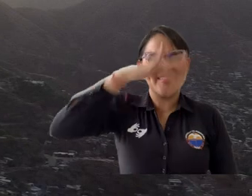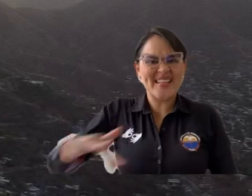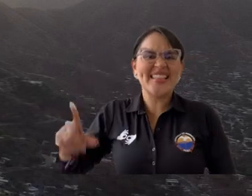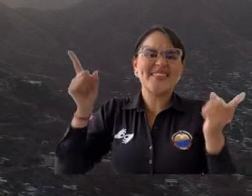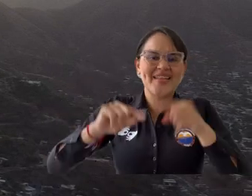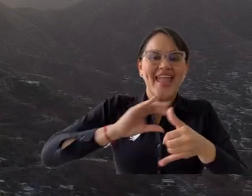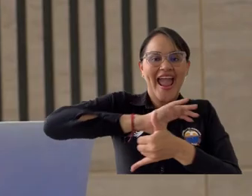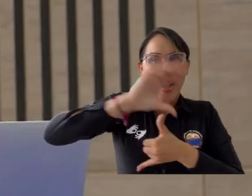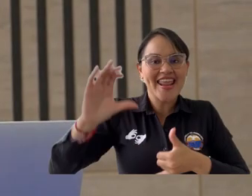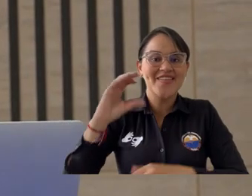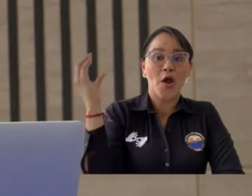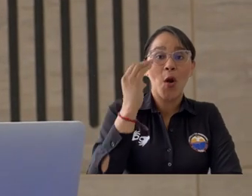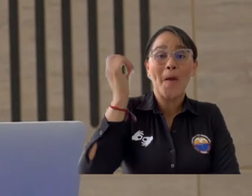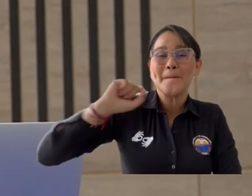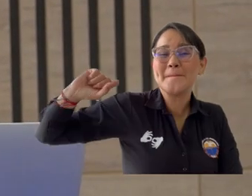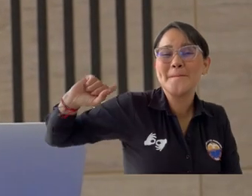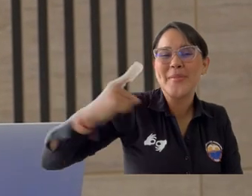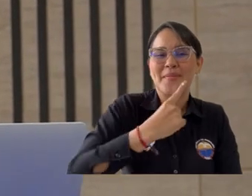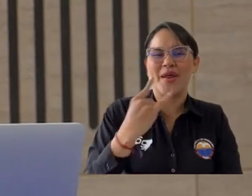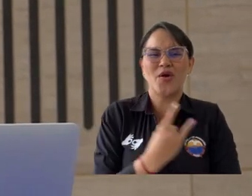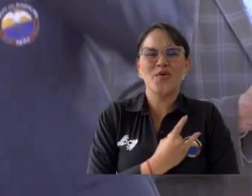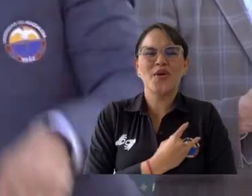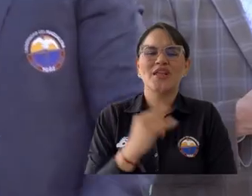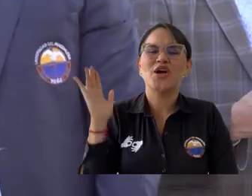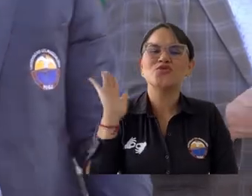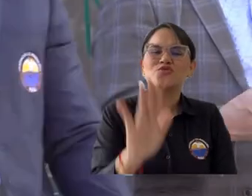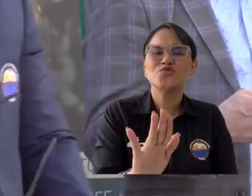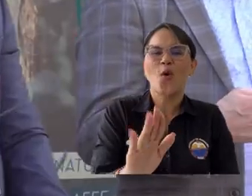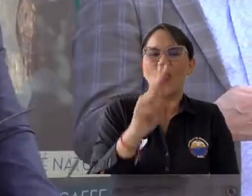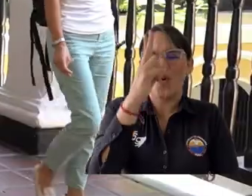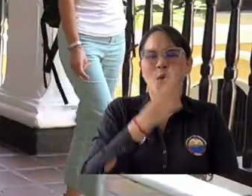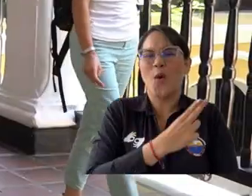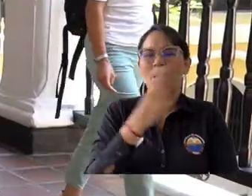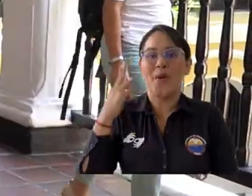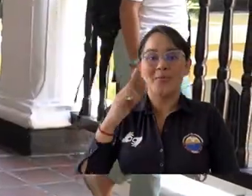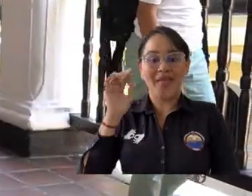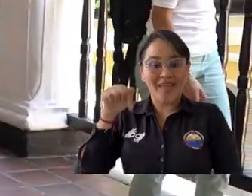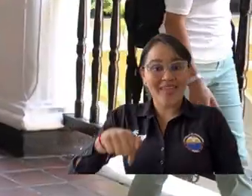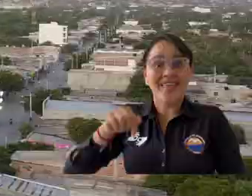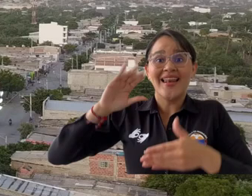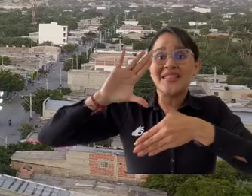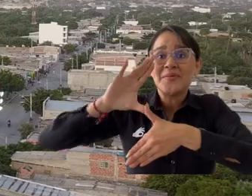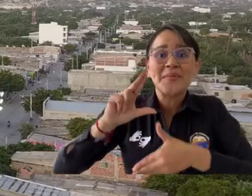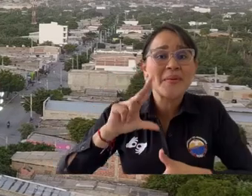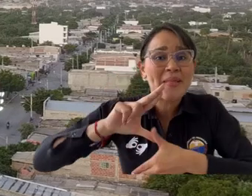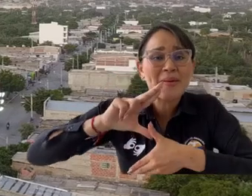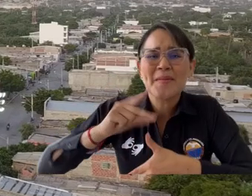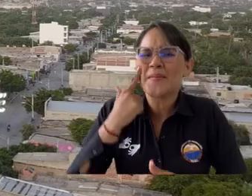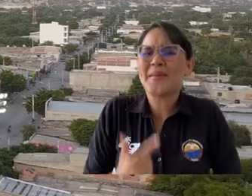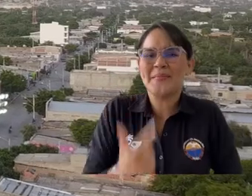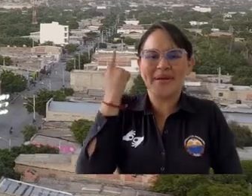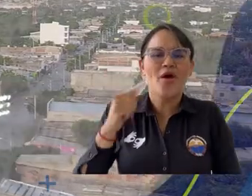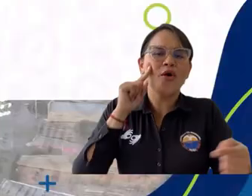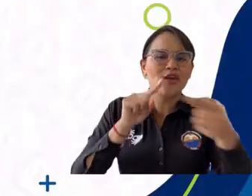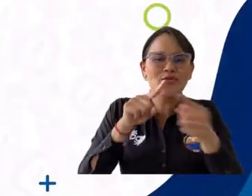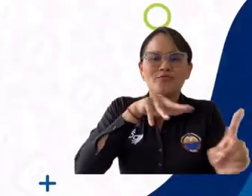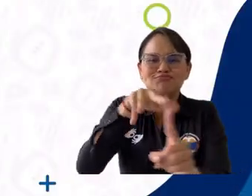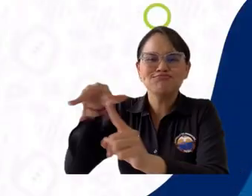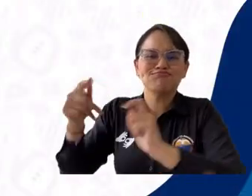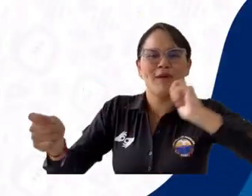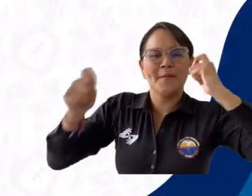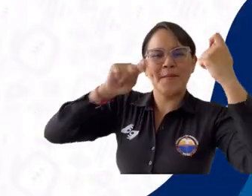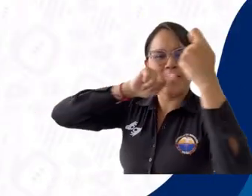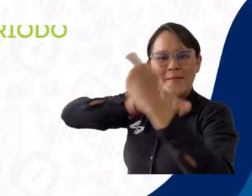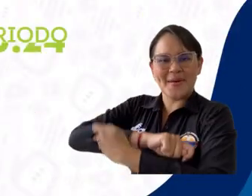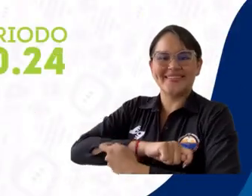Región Caribe y Colombia, al ser la primera universidad comprometida de Latinoamérica, gracias a sus esfuerzos por generar grandes transformaciones en el territorio.